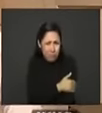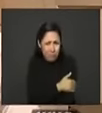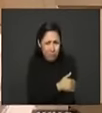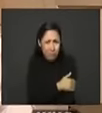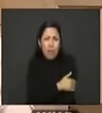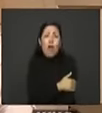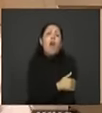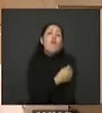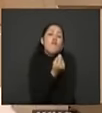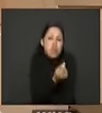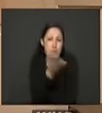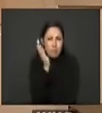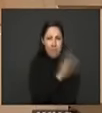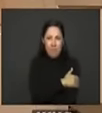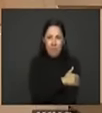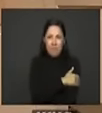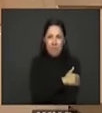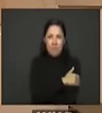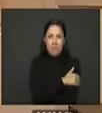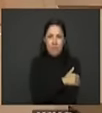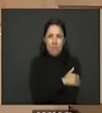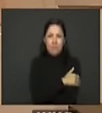pero eso no es reclutando